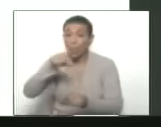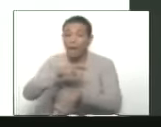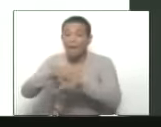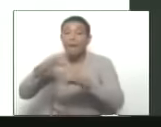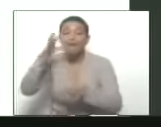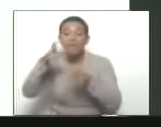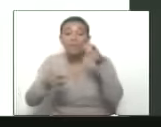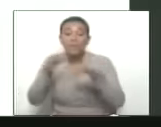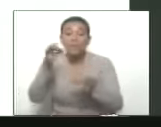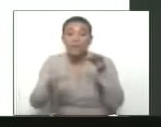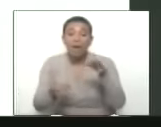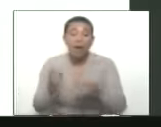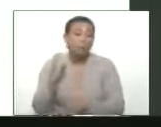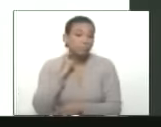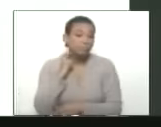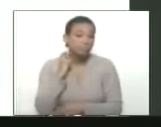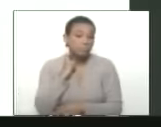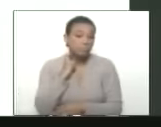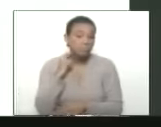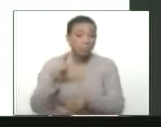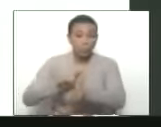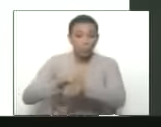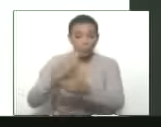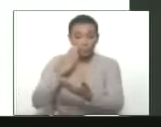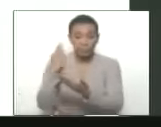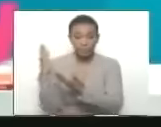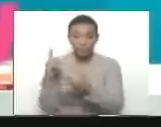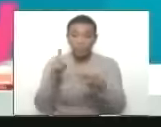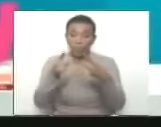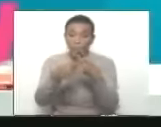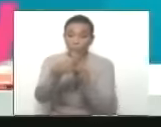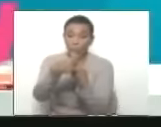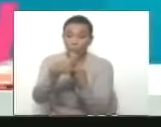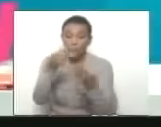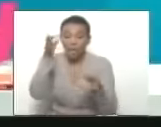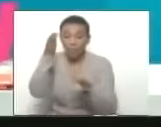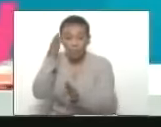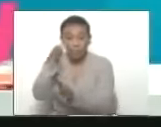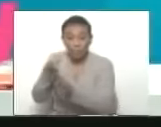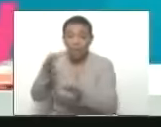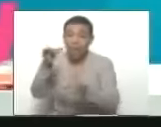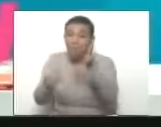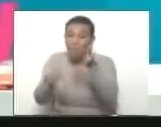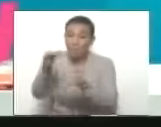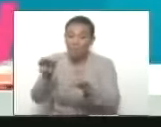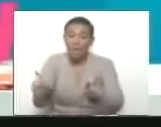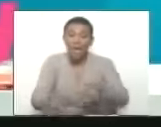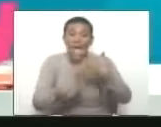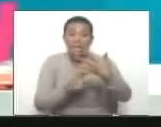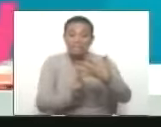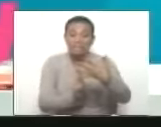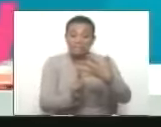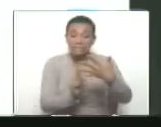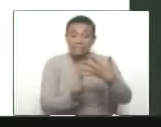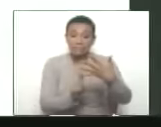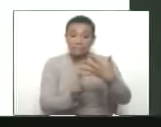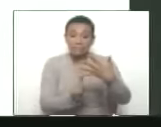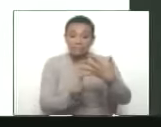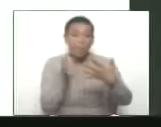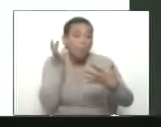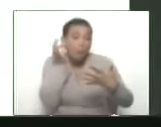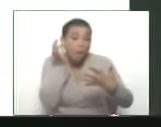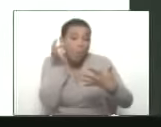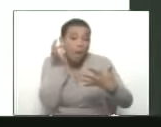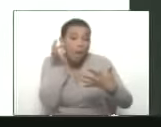fiscal general de la República, doctor William Saab. Correcto. Quinto vértice. Mujer